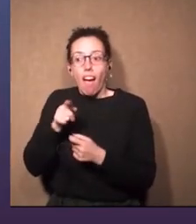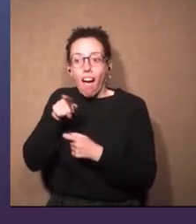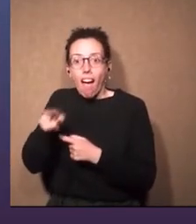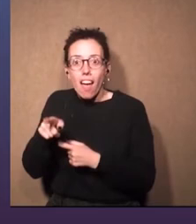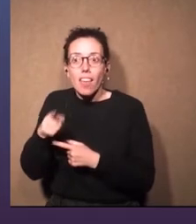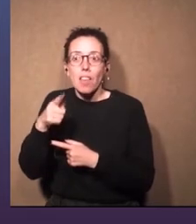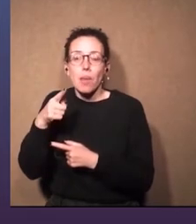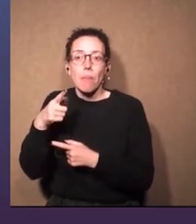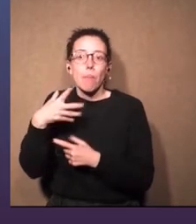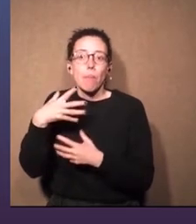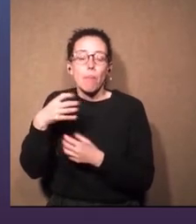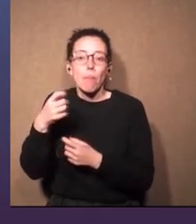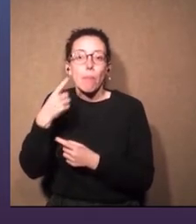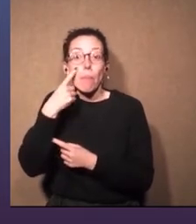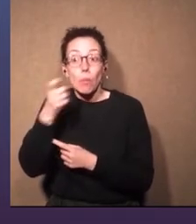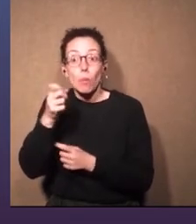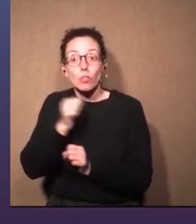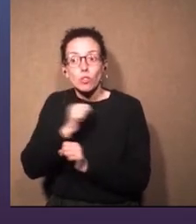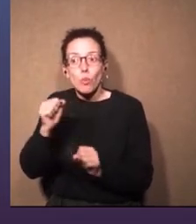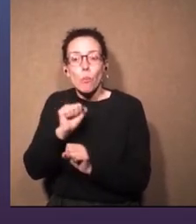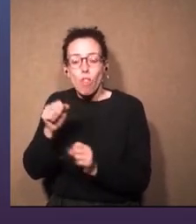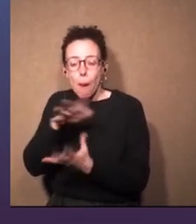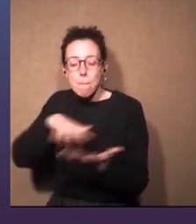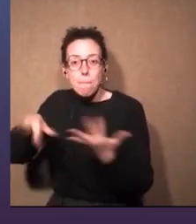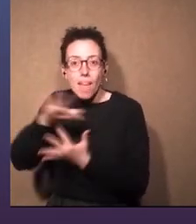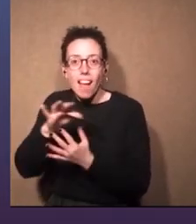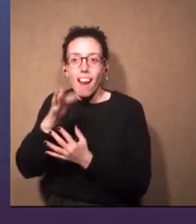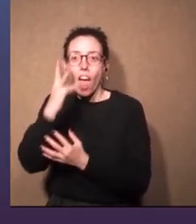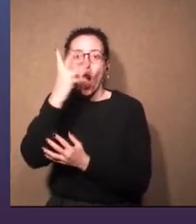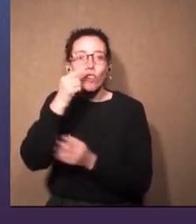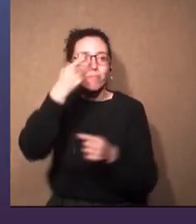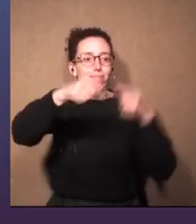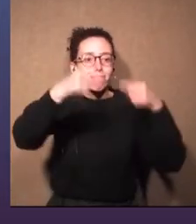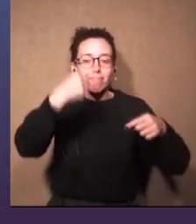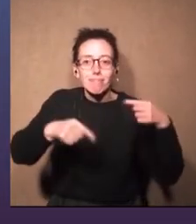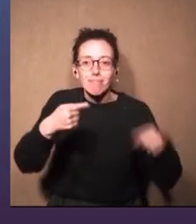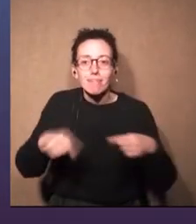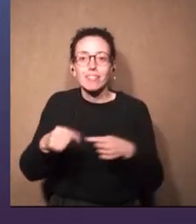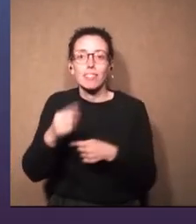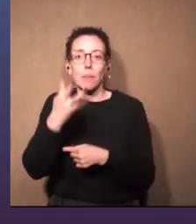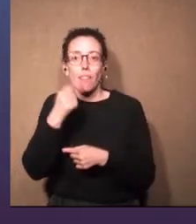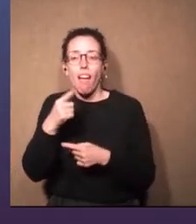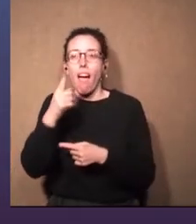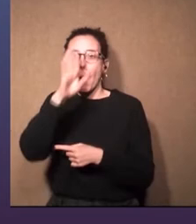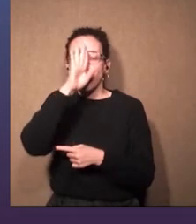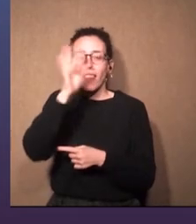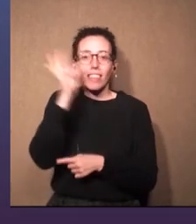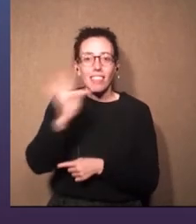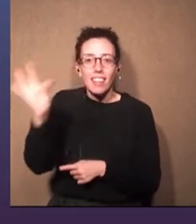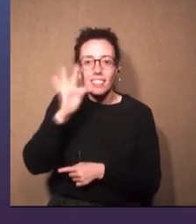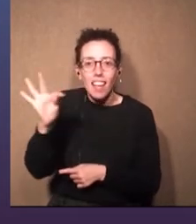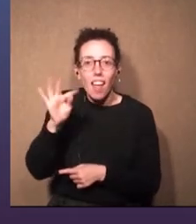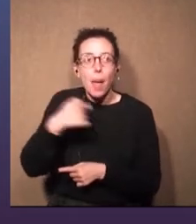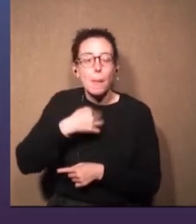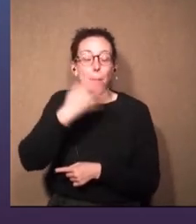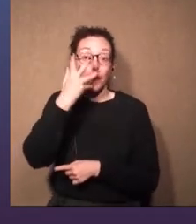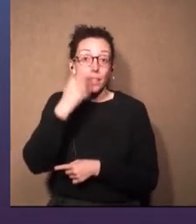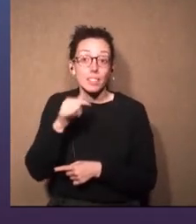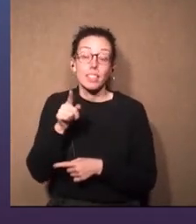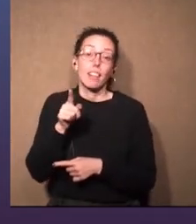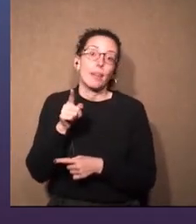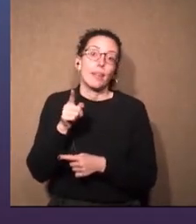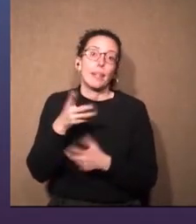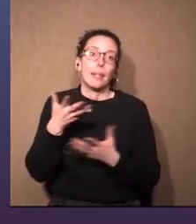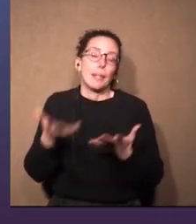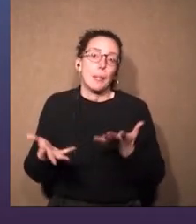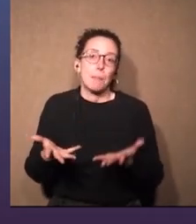encontré para funcionar todas las cosas que me gustaban, desde todo lo que había aprendido en los talleres, que me gustaba mucho,